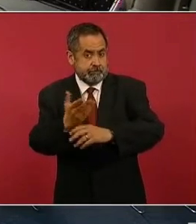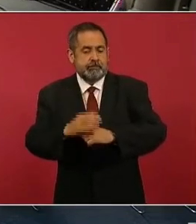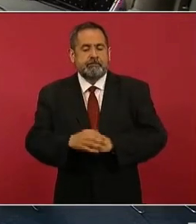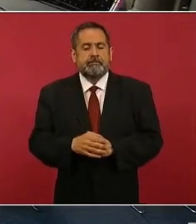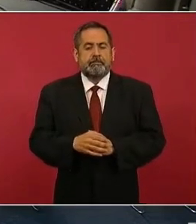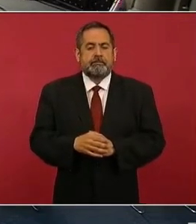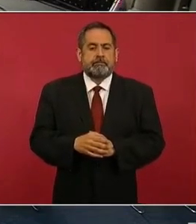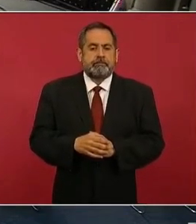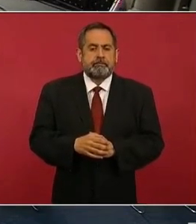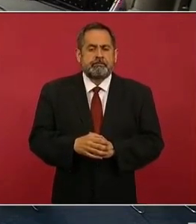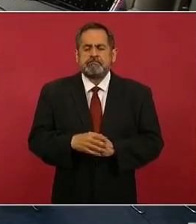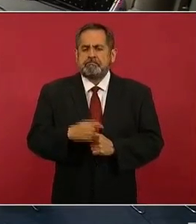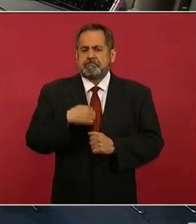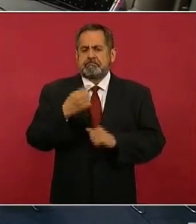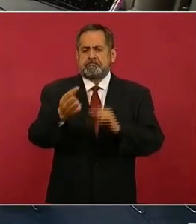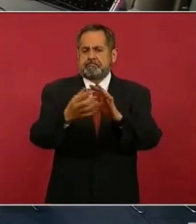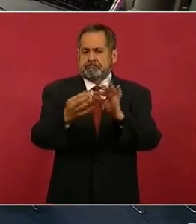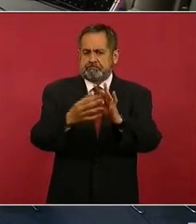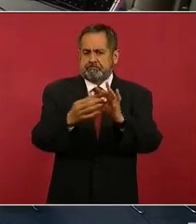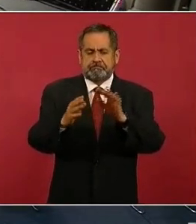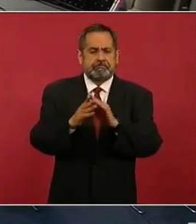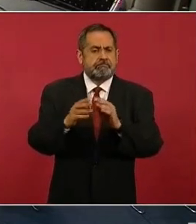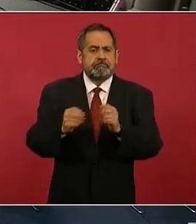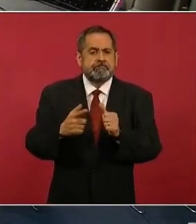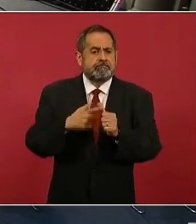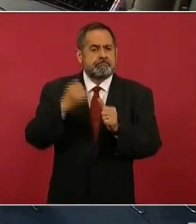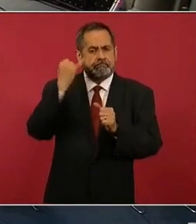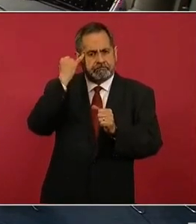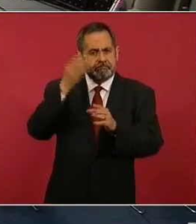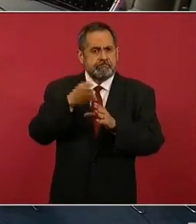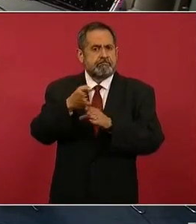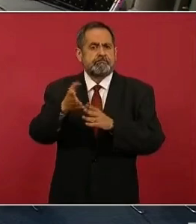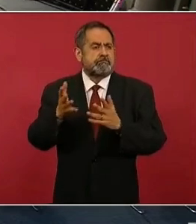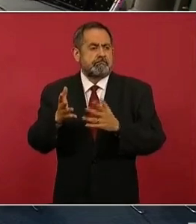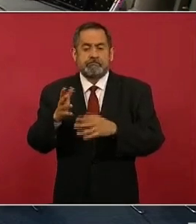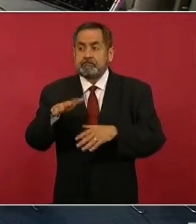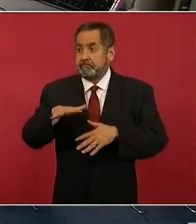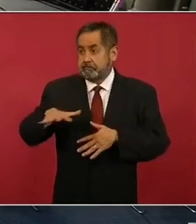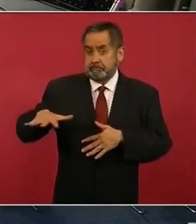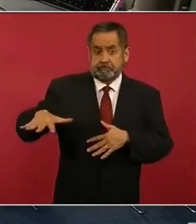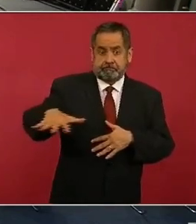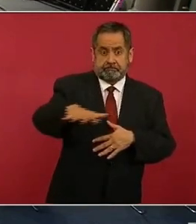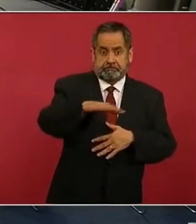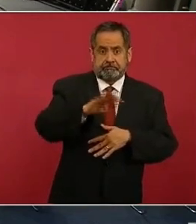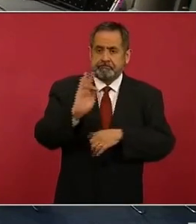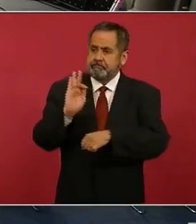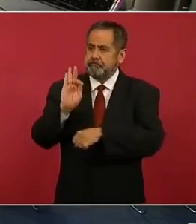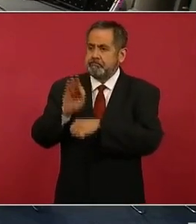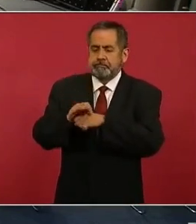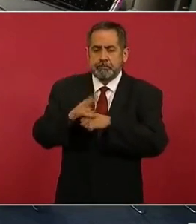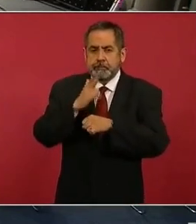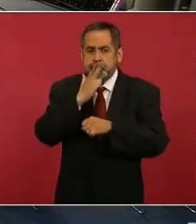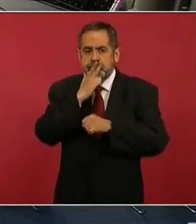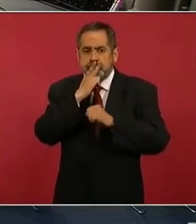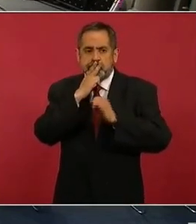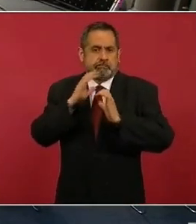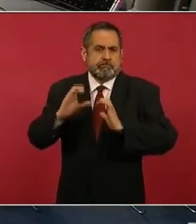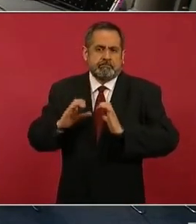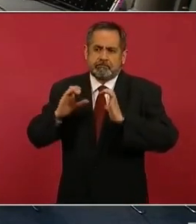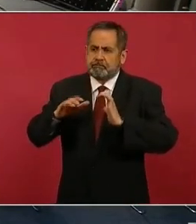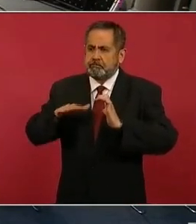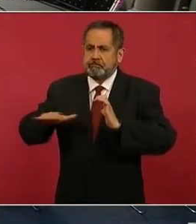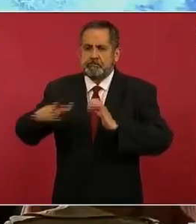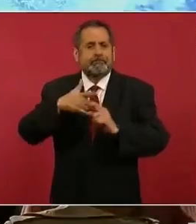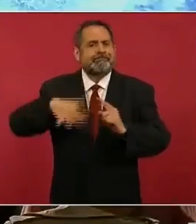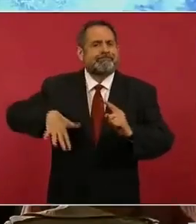Primero, platicarse sobre el primer eje de acción, que es la protección ambiental para la zona, retomando lo que ya presentó la secretaria María